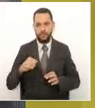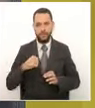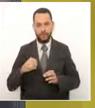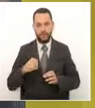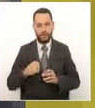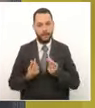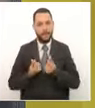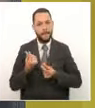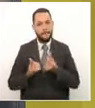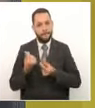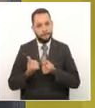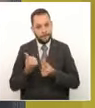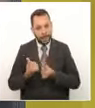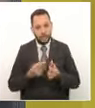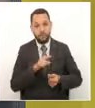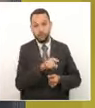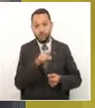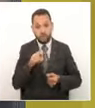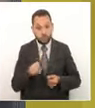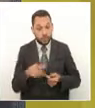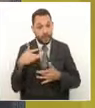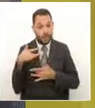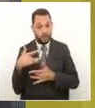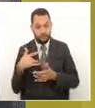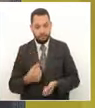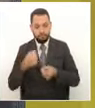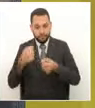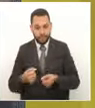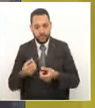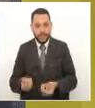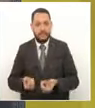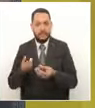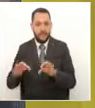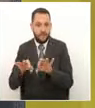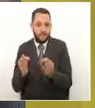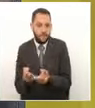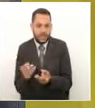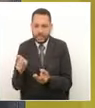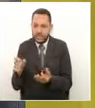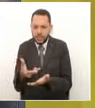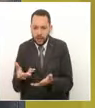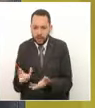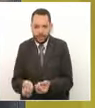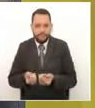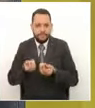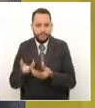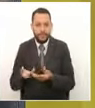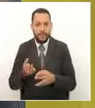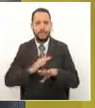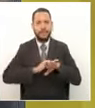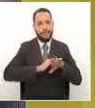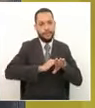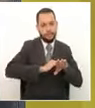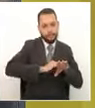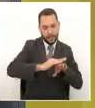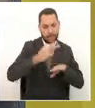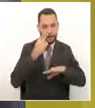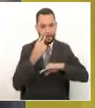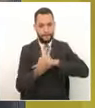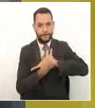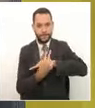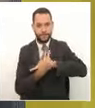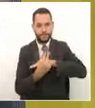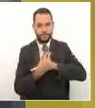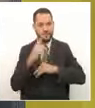empresarios, que usted de buen corazón invirtió, llegue efectivamente a una familia necesitada. Los invito a ustedes para que veamos lo que nos dijo el